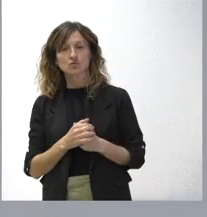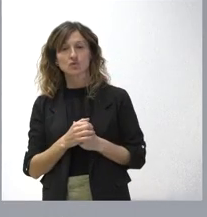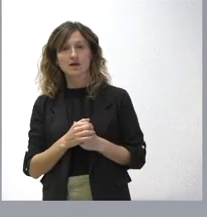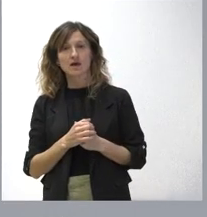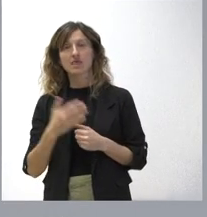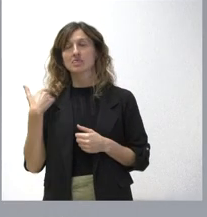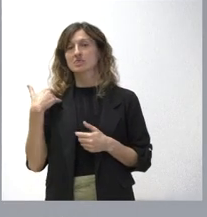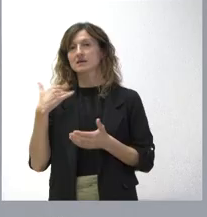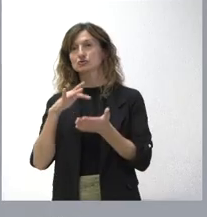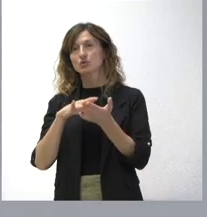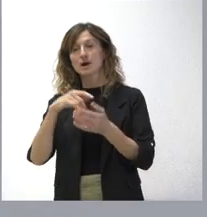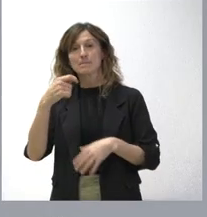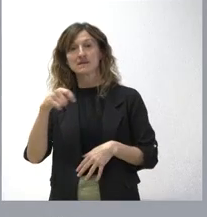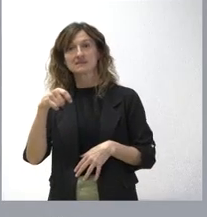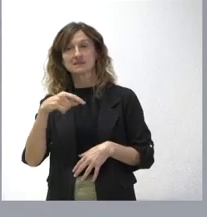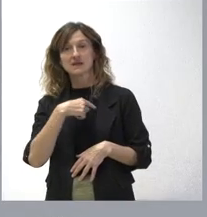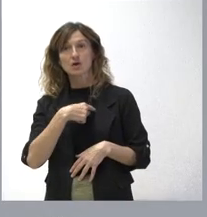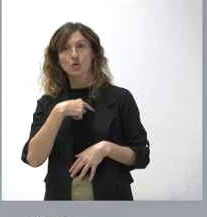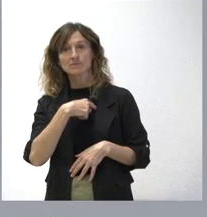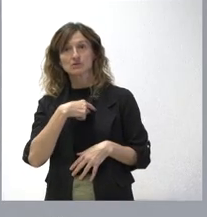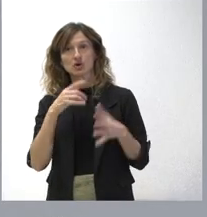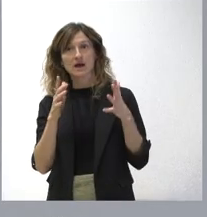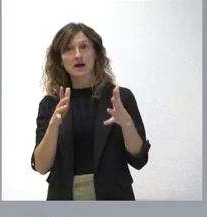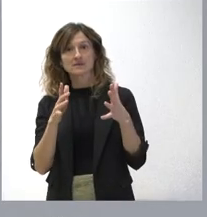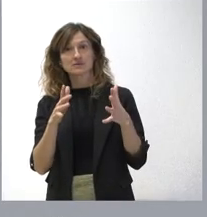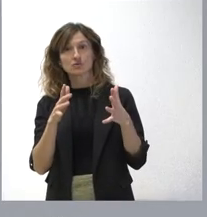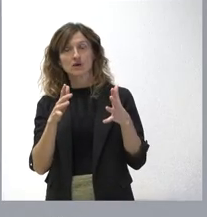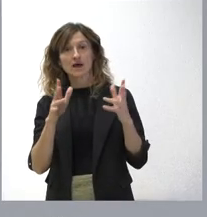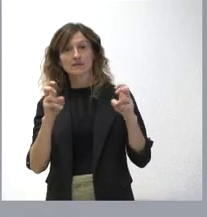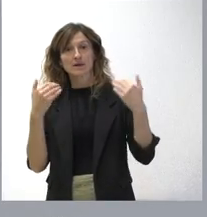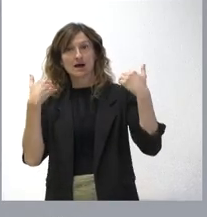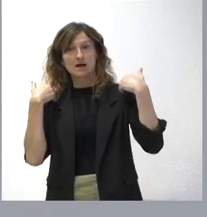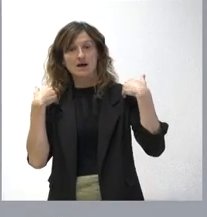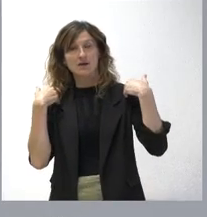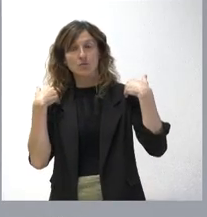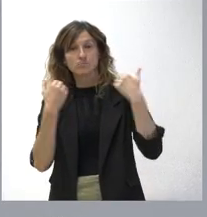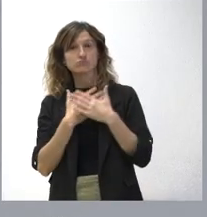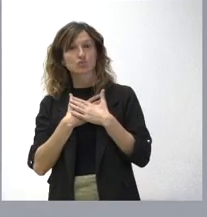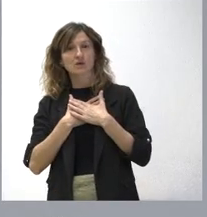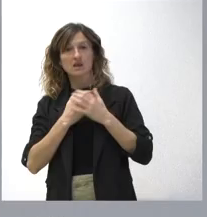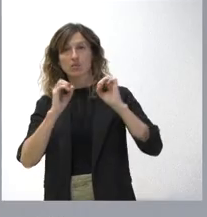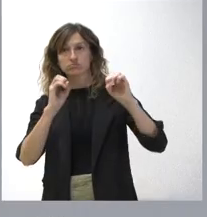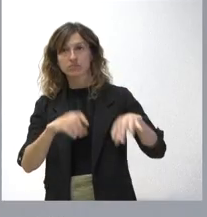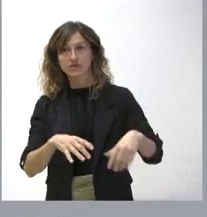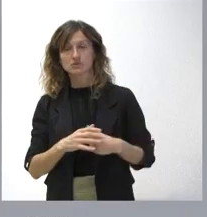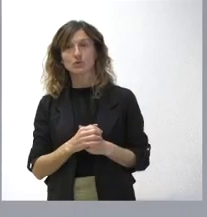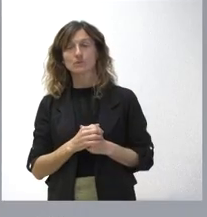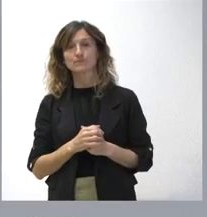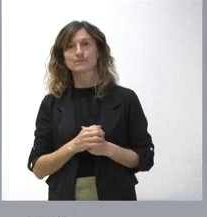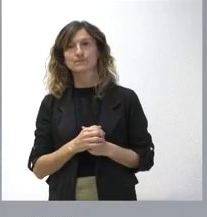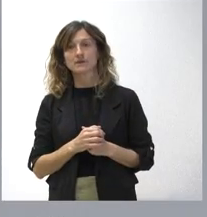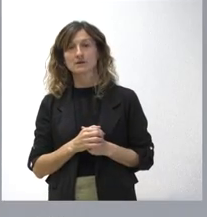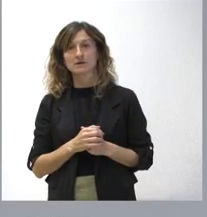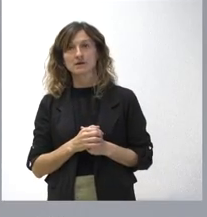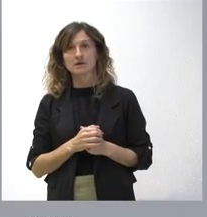es que el presidente de esa comisión asesora cesó voluntariamente en su puesto como